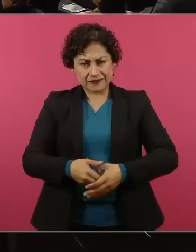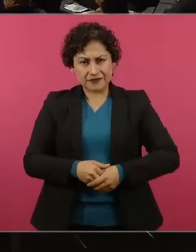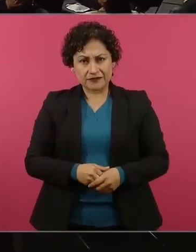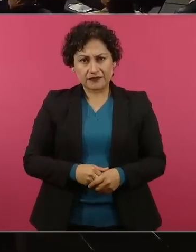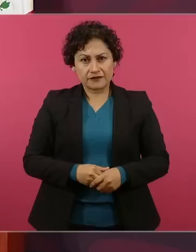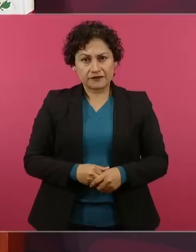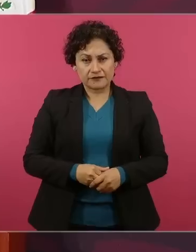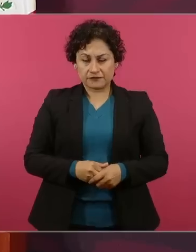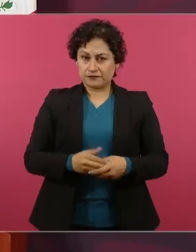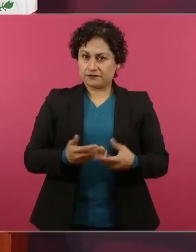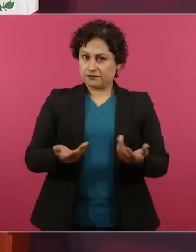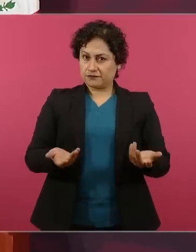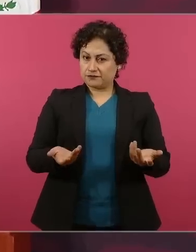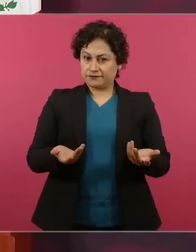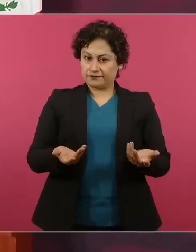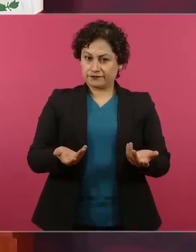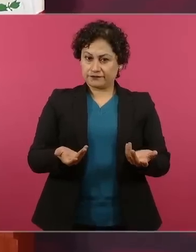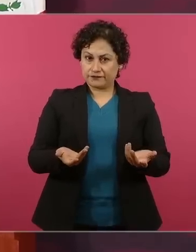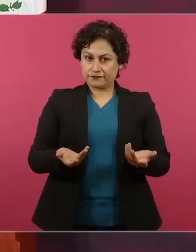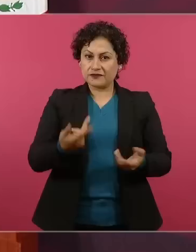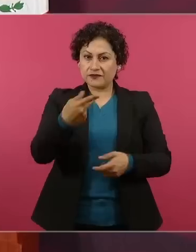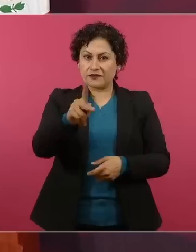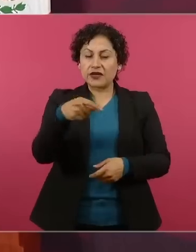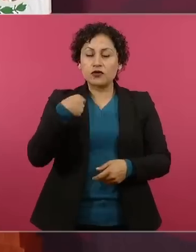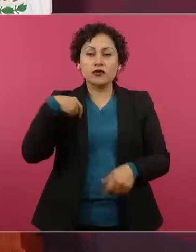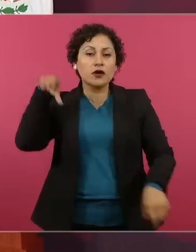¿pero qué cosa? ¿qué escuché?